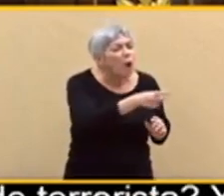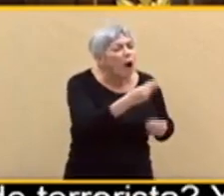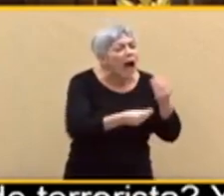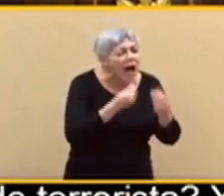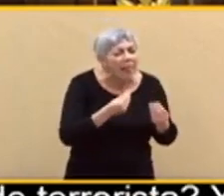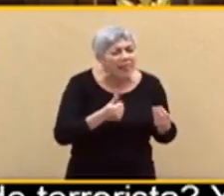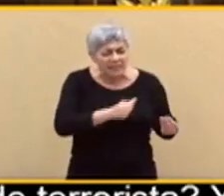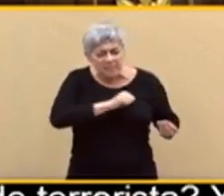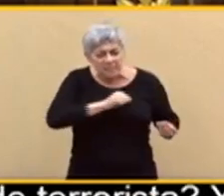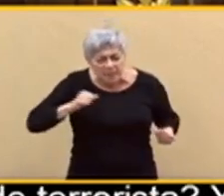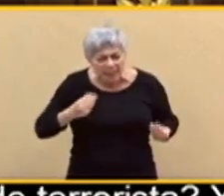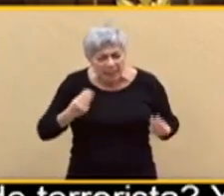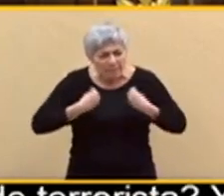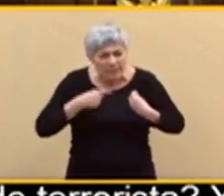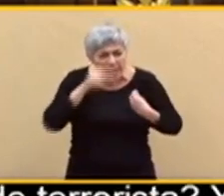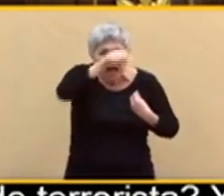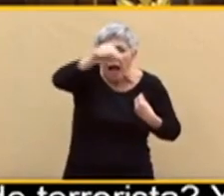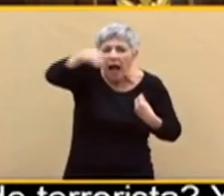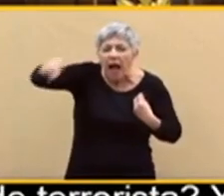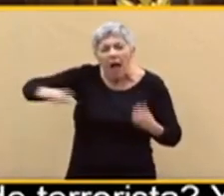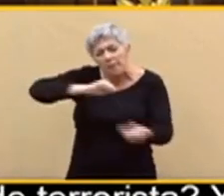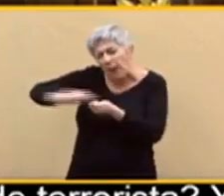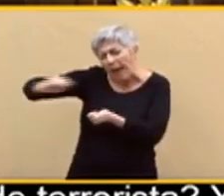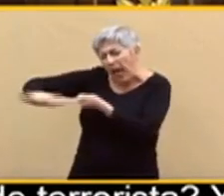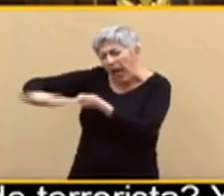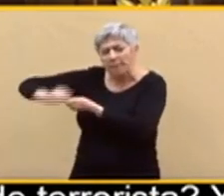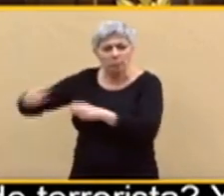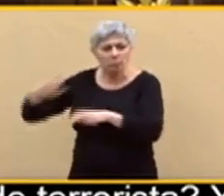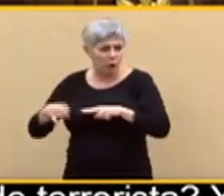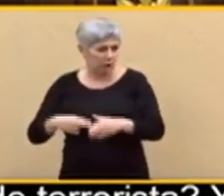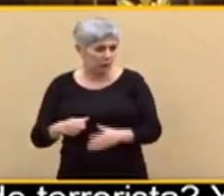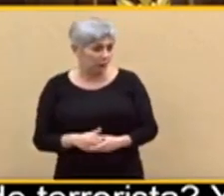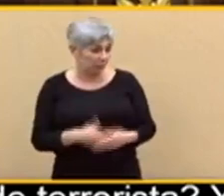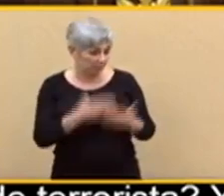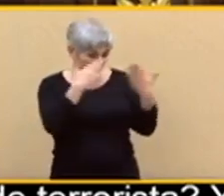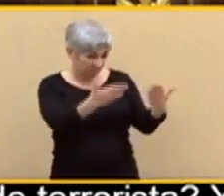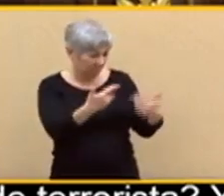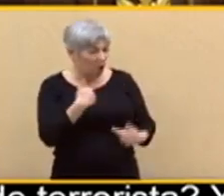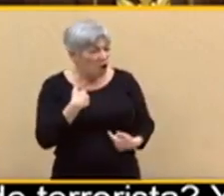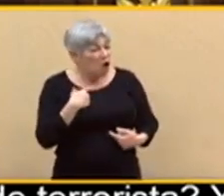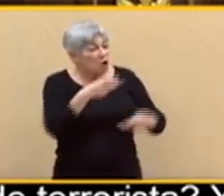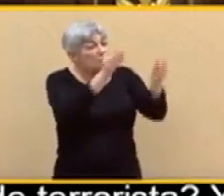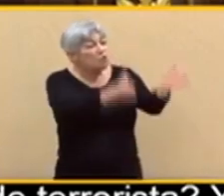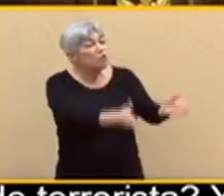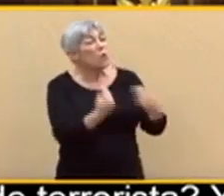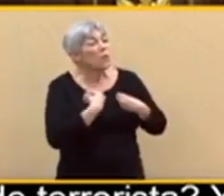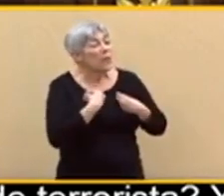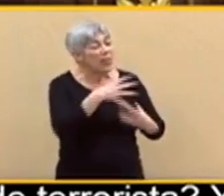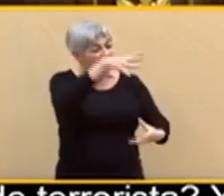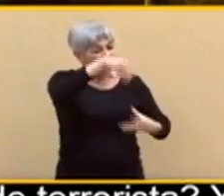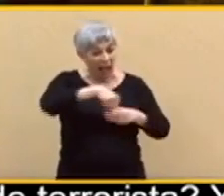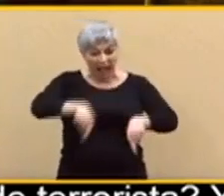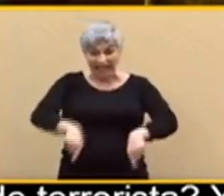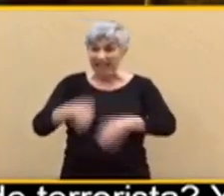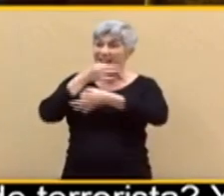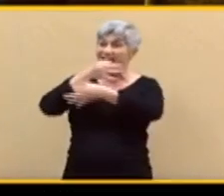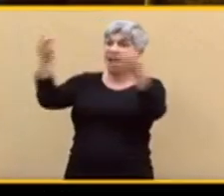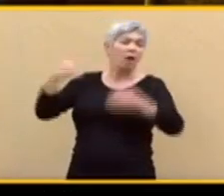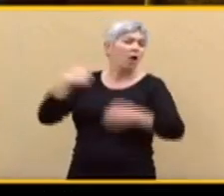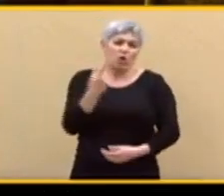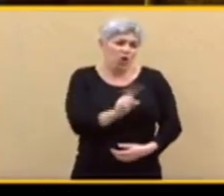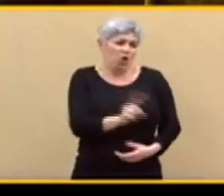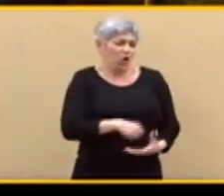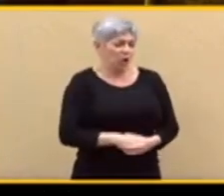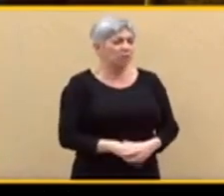política. Por eso no voy a traerla aquí, pero le hago una reflexión, señora Bascal. Es importante mantener